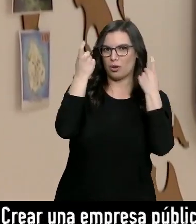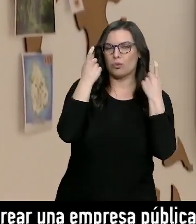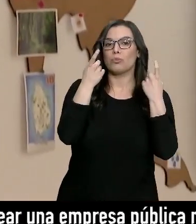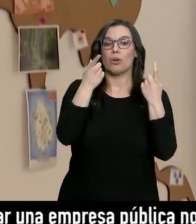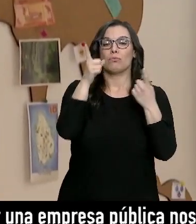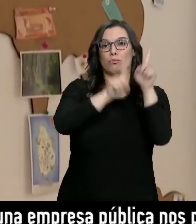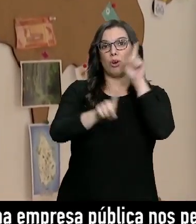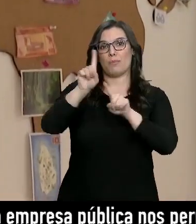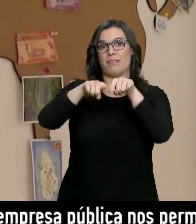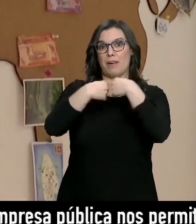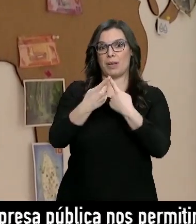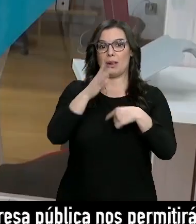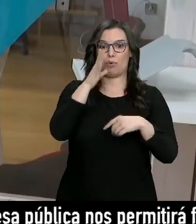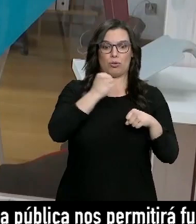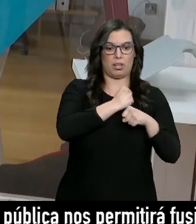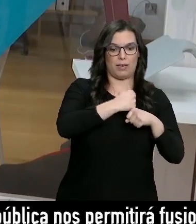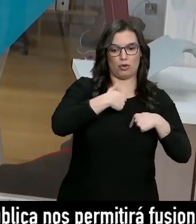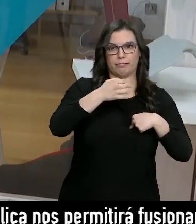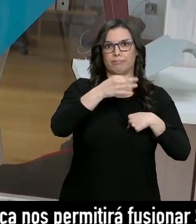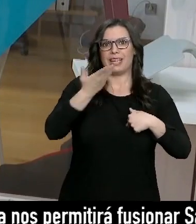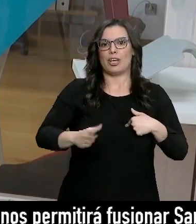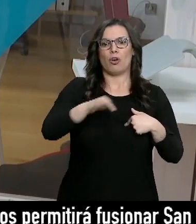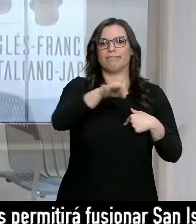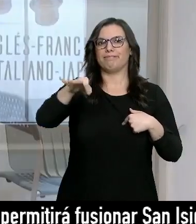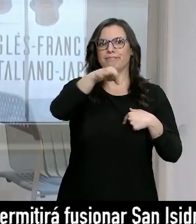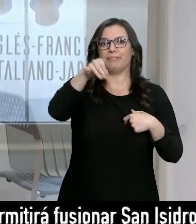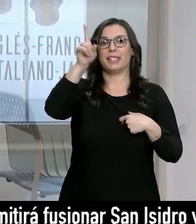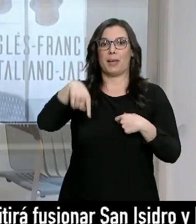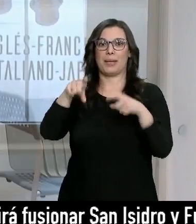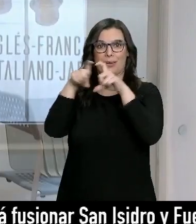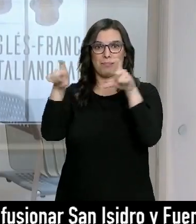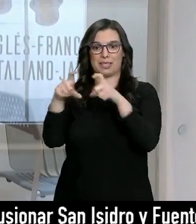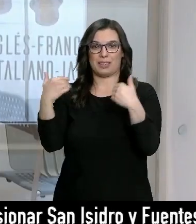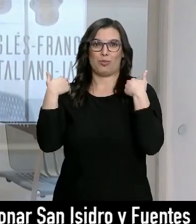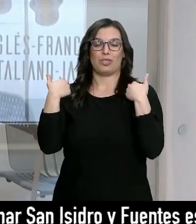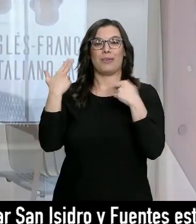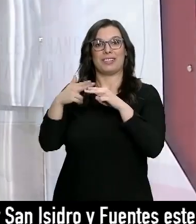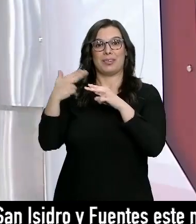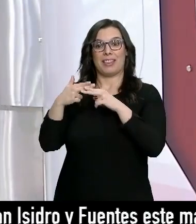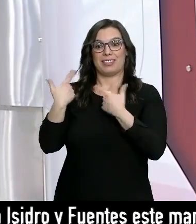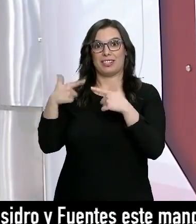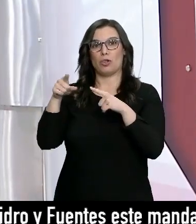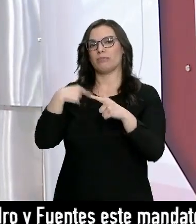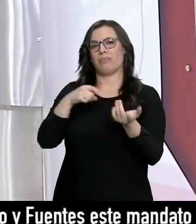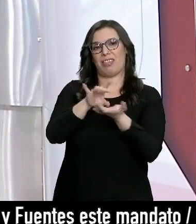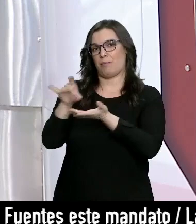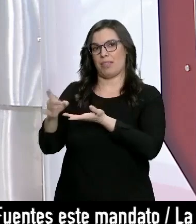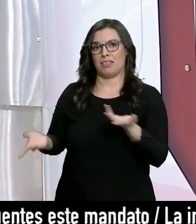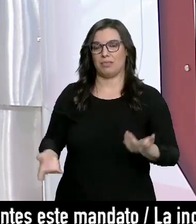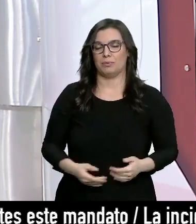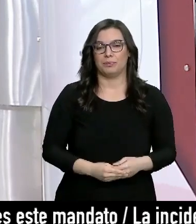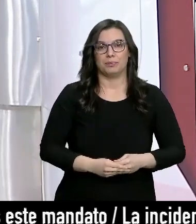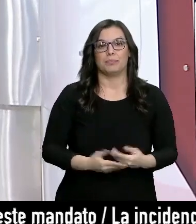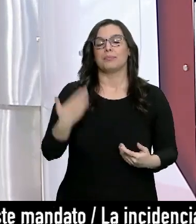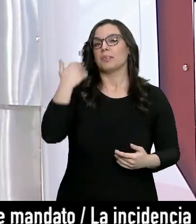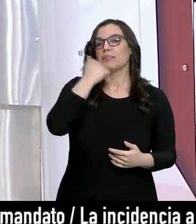problemas de conciliación y para las empresas del sector que han tenido que despedir a sus trabajadores. Y después de un fin de